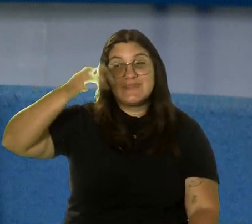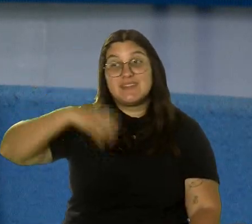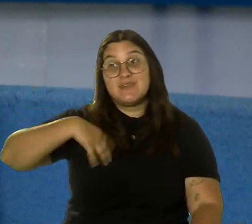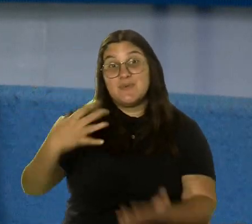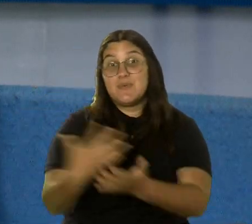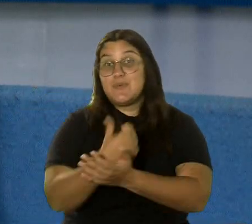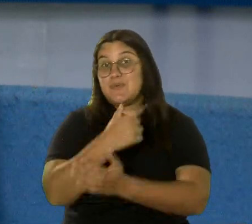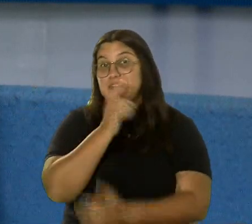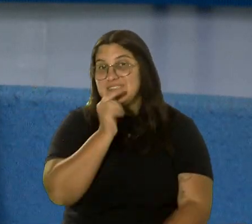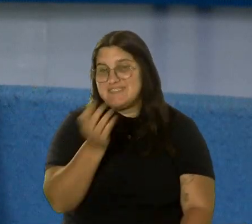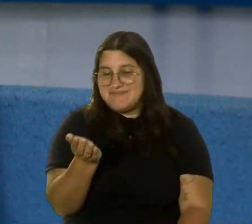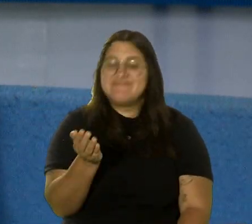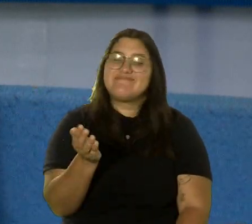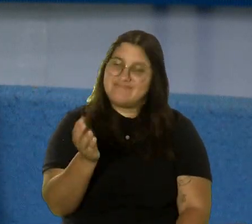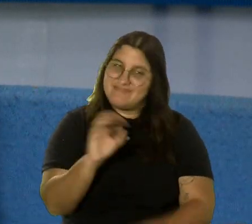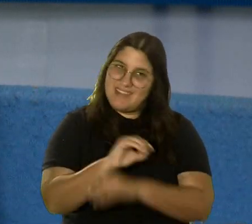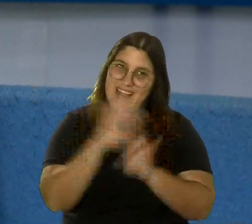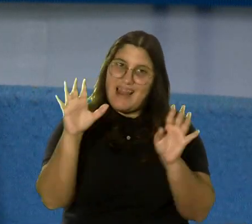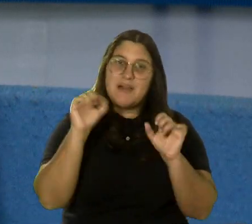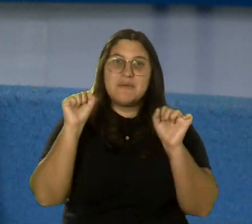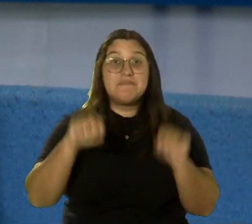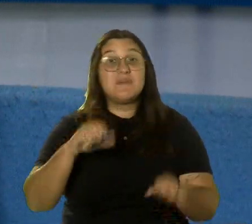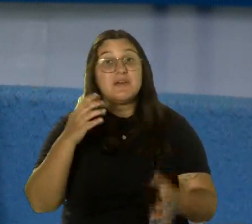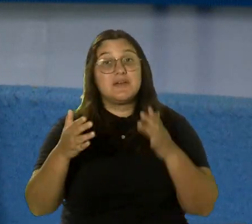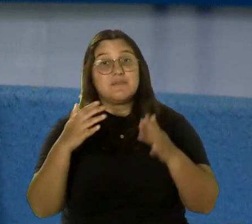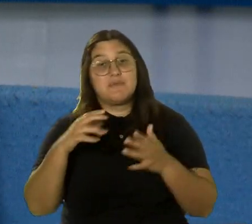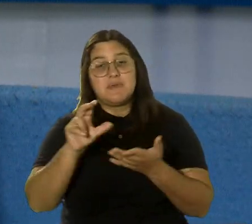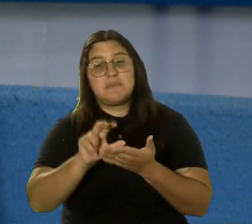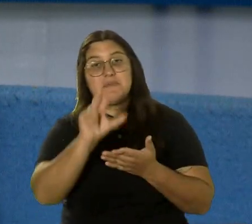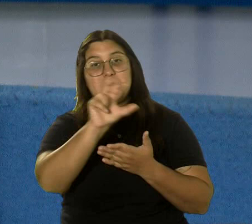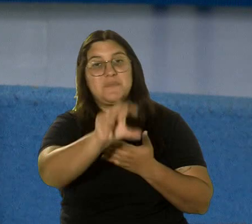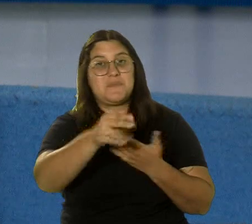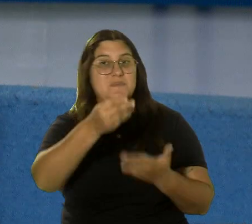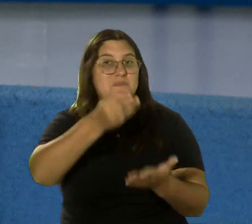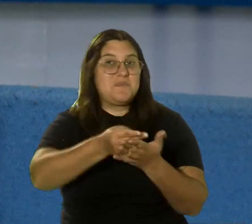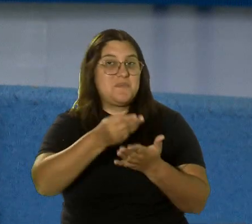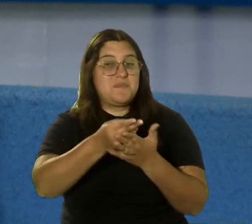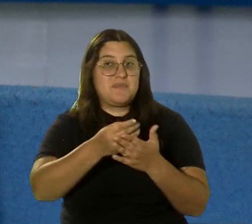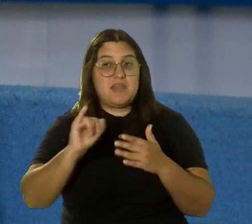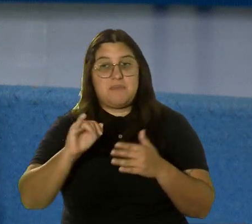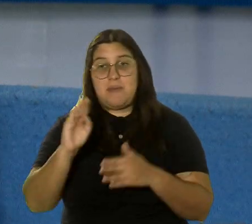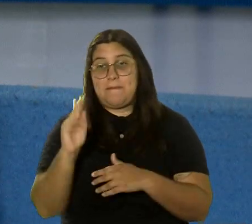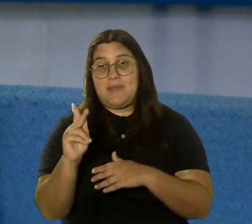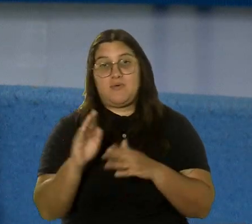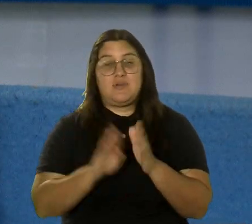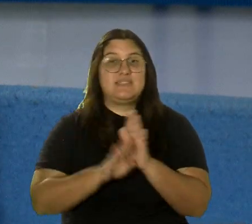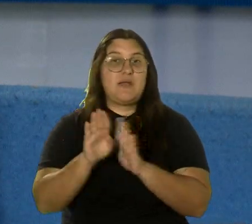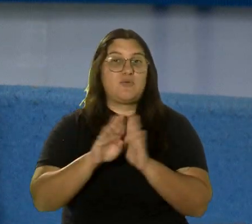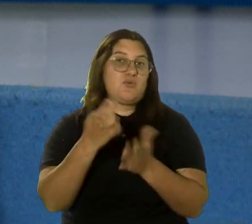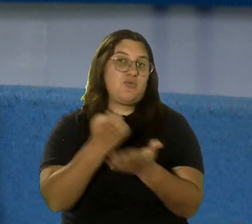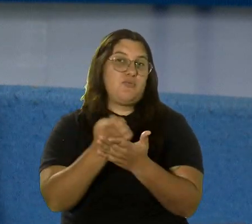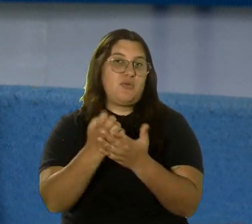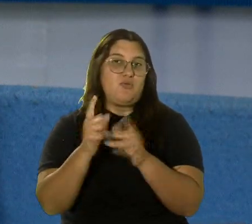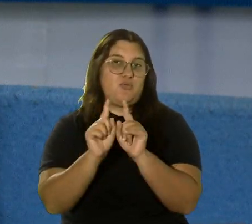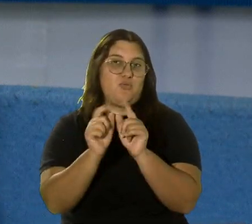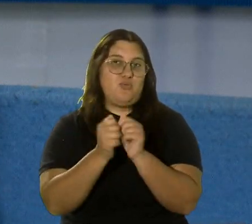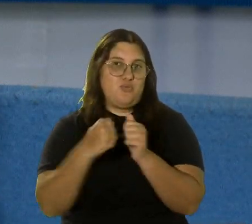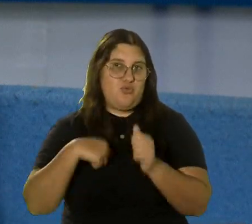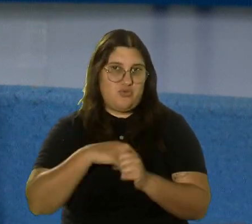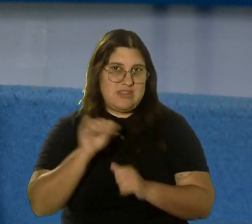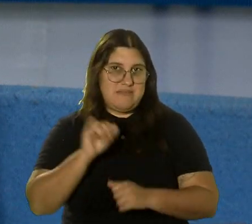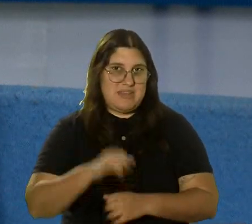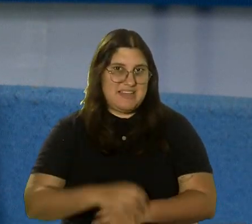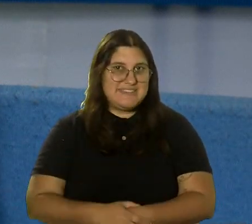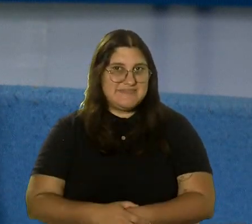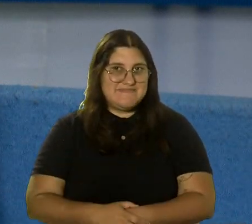pues obviamente podrá optar algunos de los incentivos, beneficios, el Banco de Desarrollo Económico nos va a estar acompañando también. Es bueno